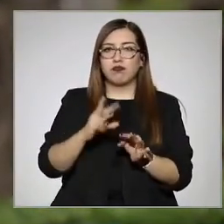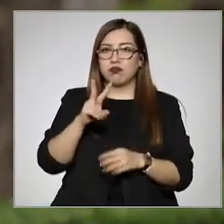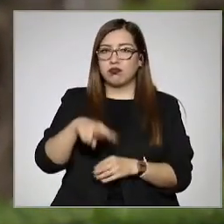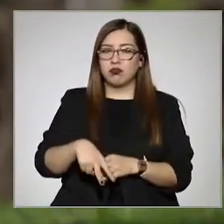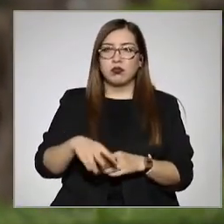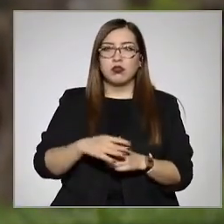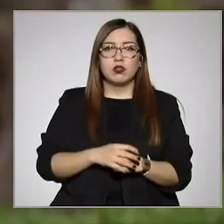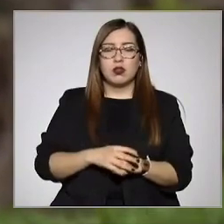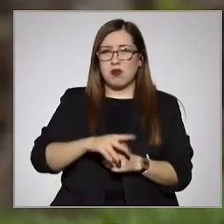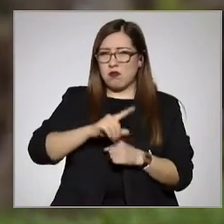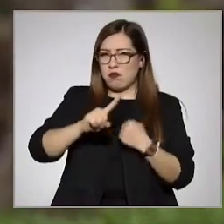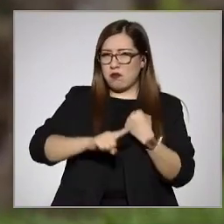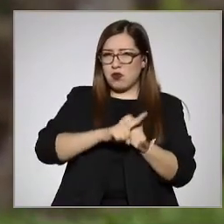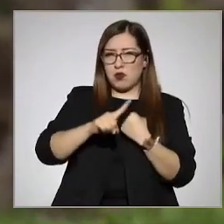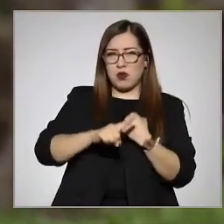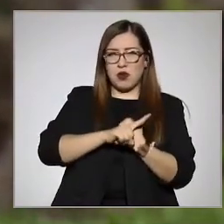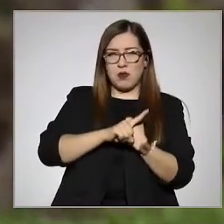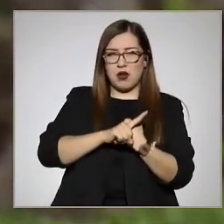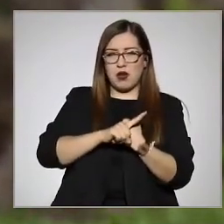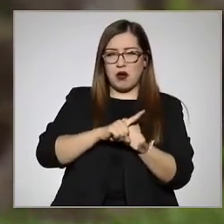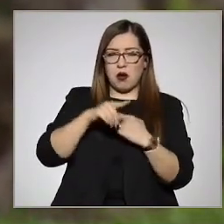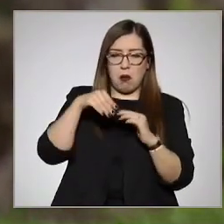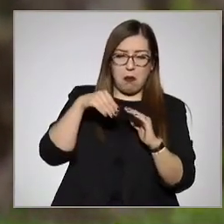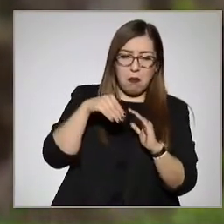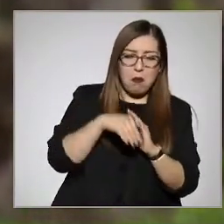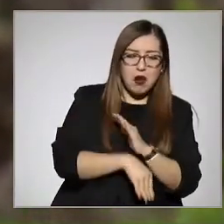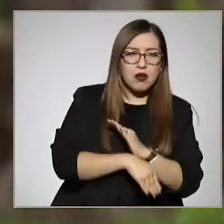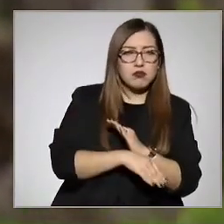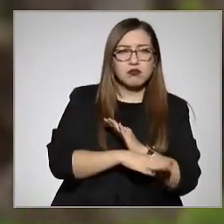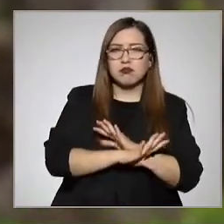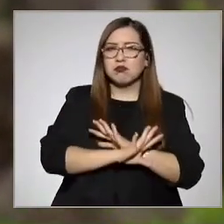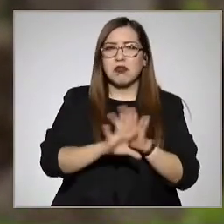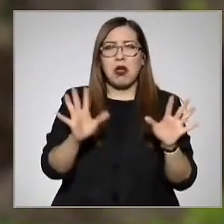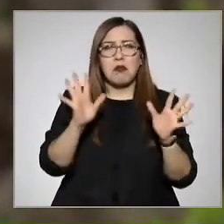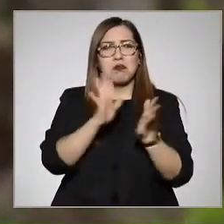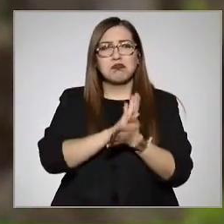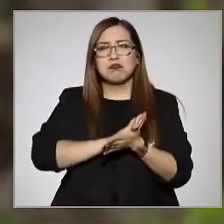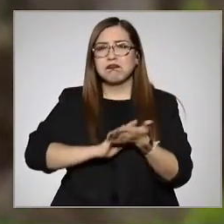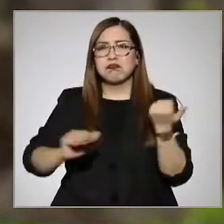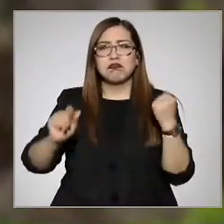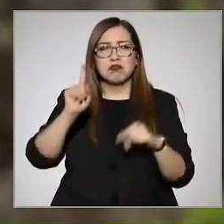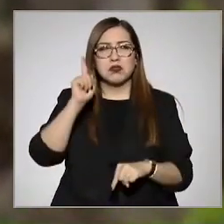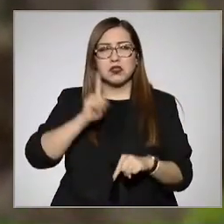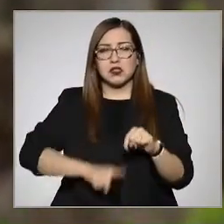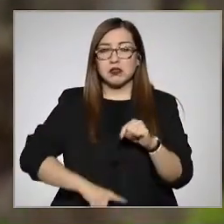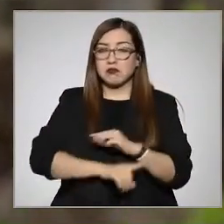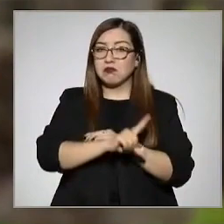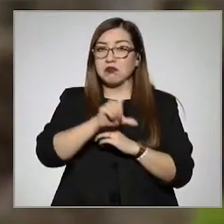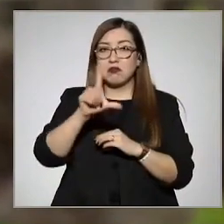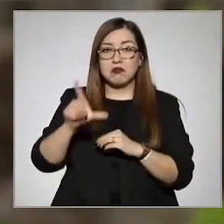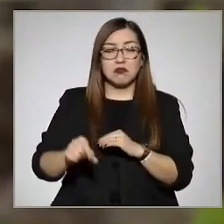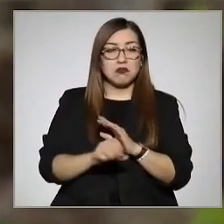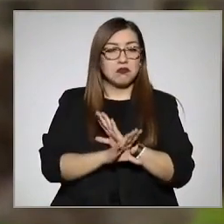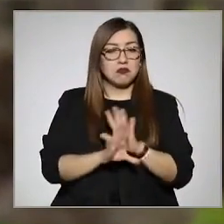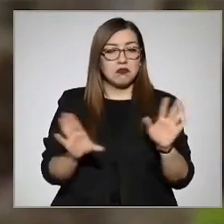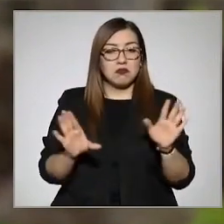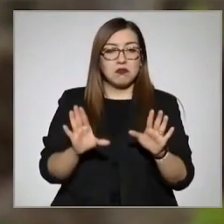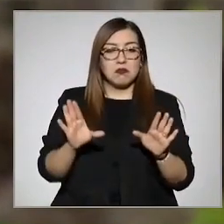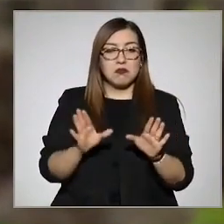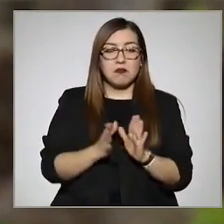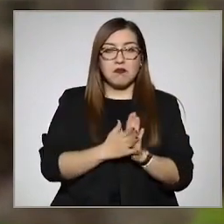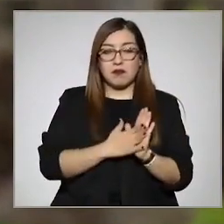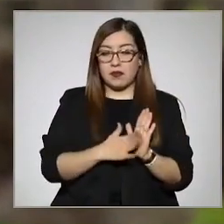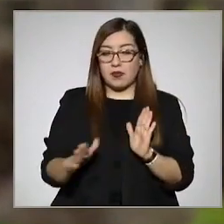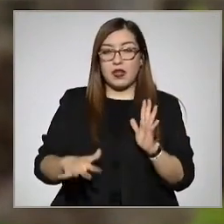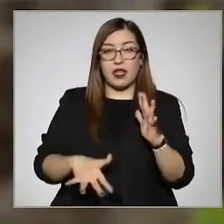Las crisis ya se fueron haciendo no tan periódicas, hasta que pues de plano, después de